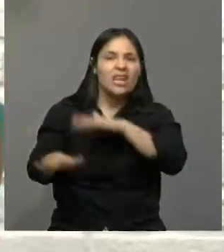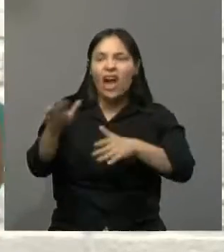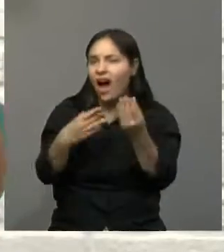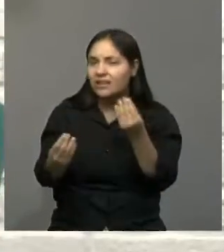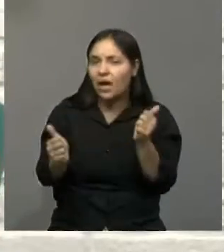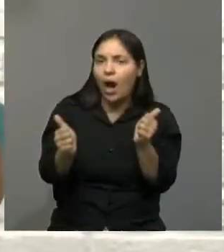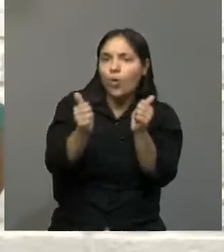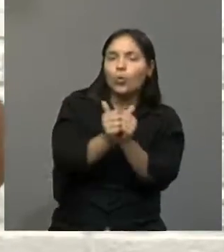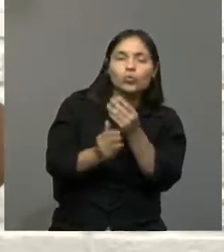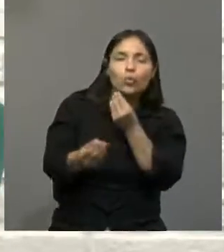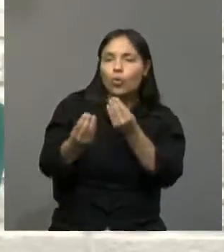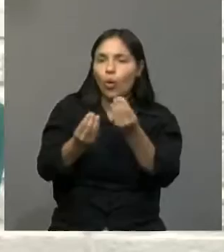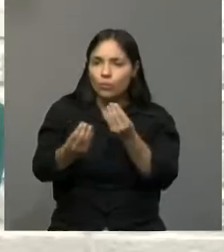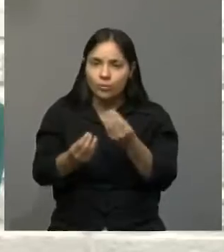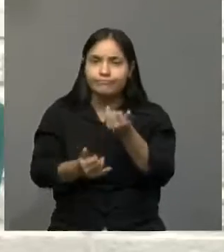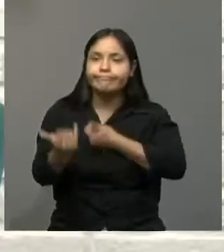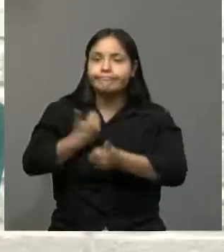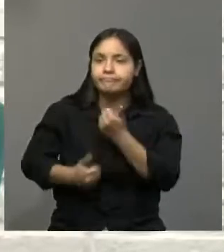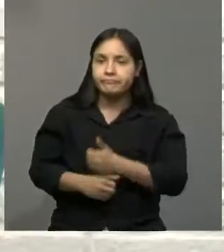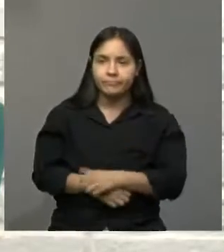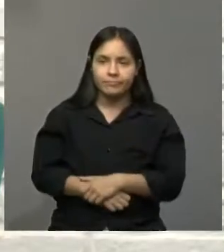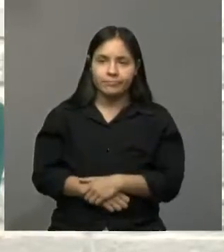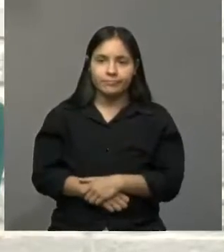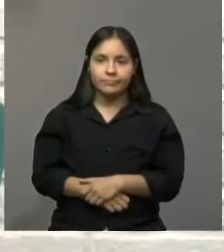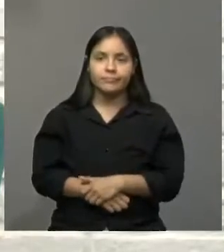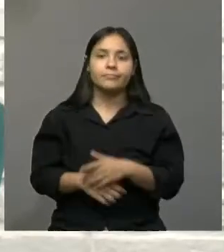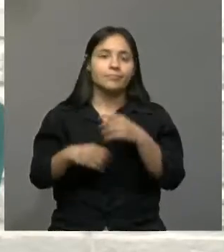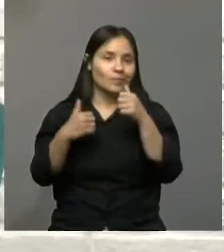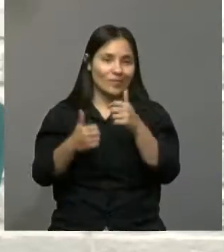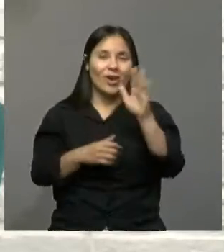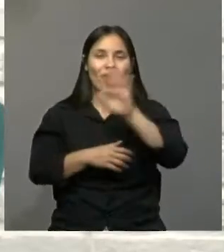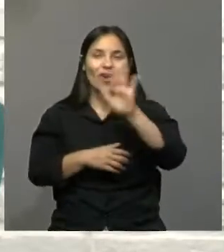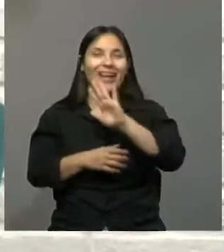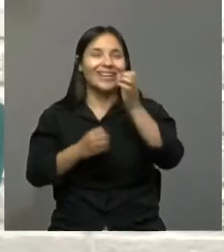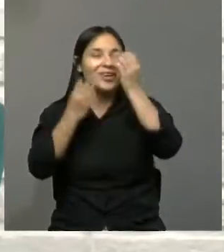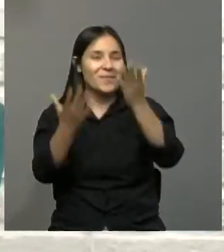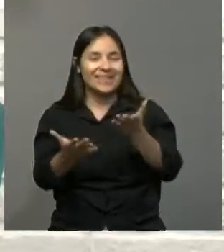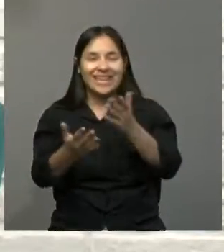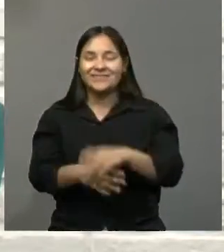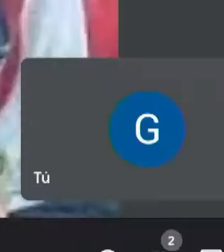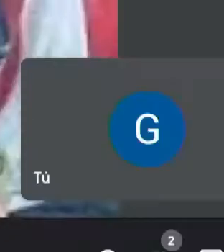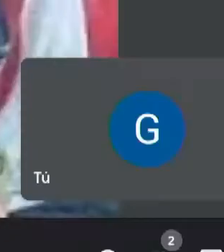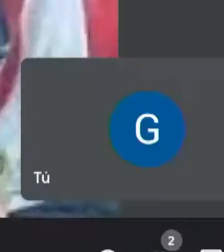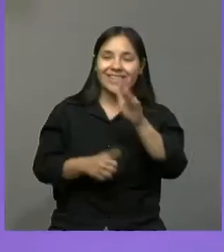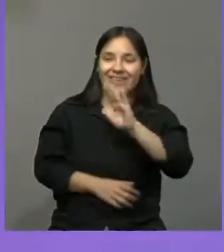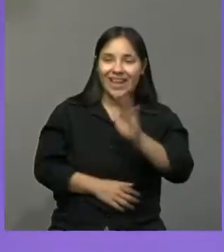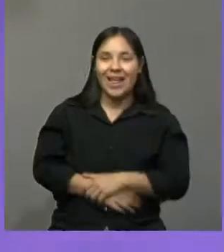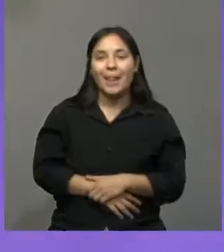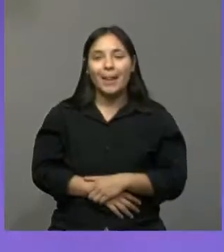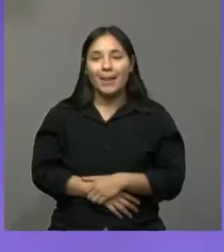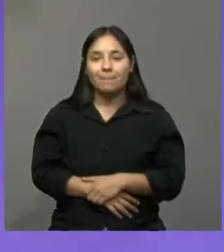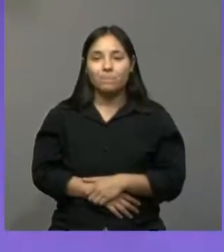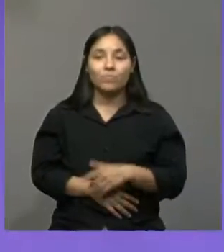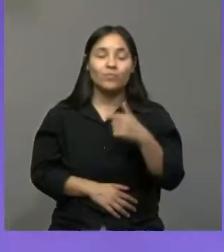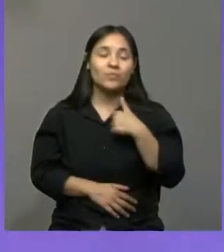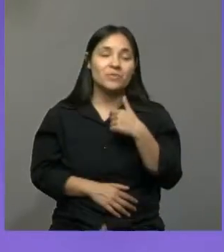Fran, en este caso? Cuéntenos un poquito. Bien, bueno, hola, ¿qué tal? ¿Cómo estamos? ¿Cómo estás? Bueno,